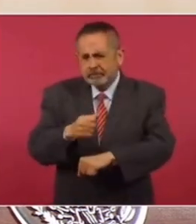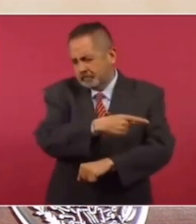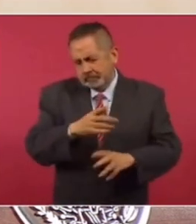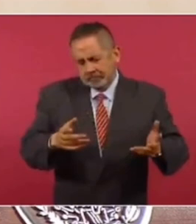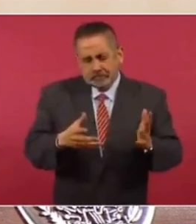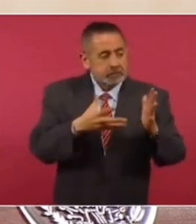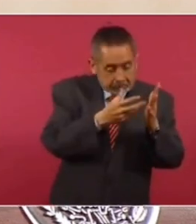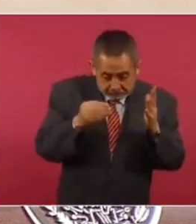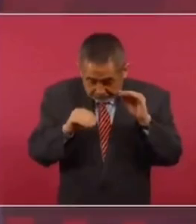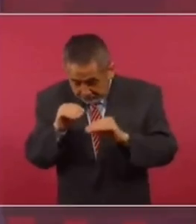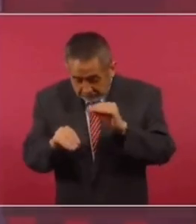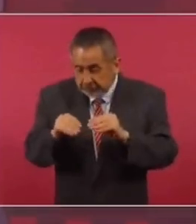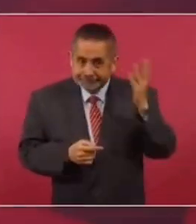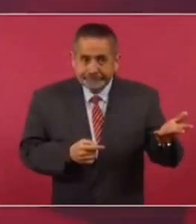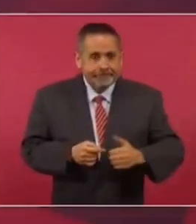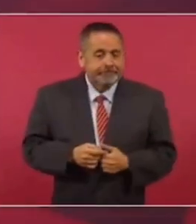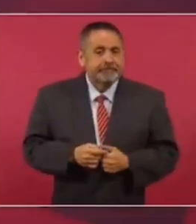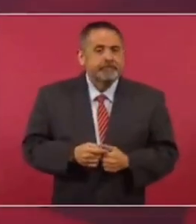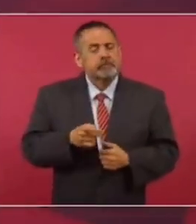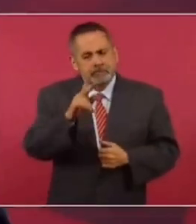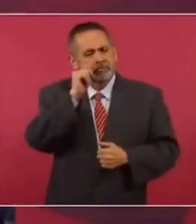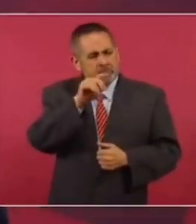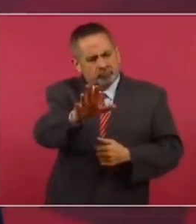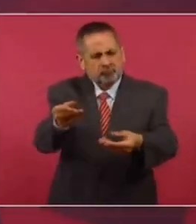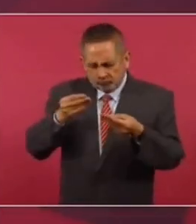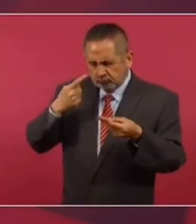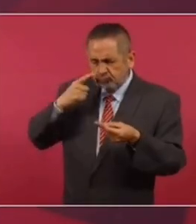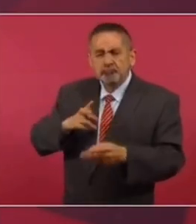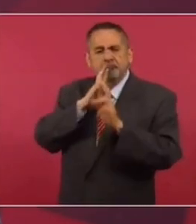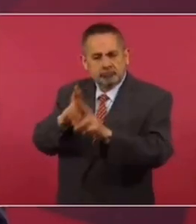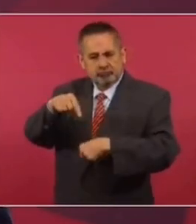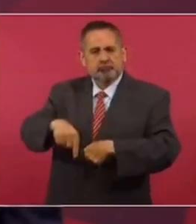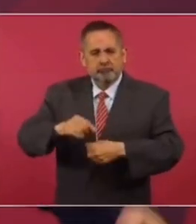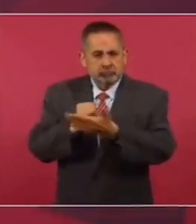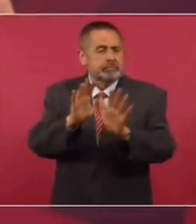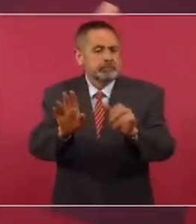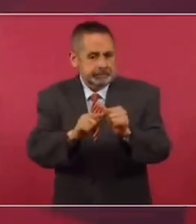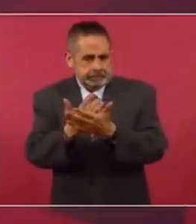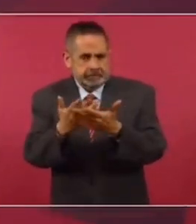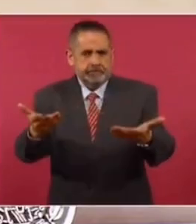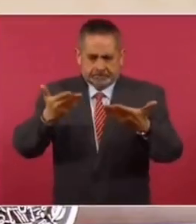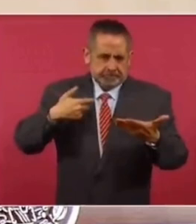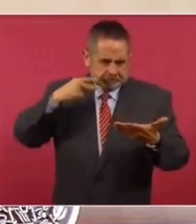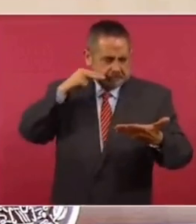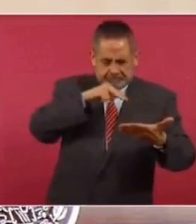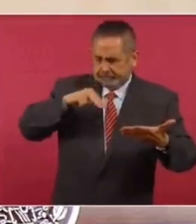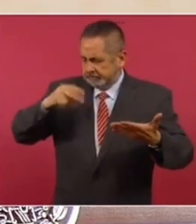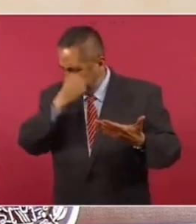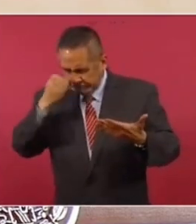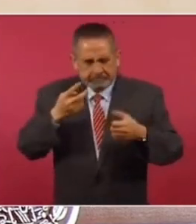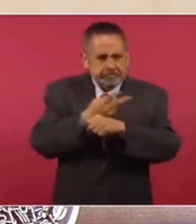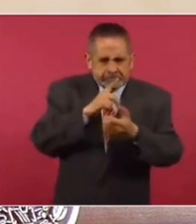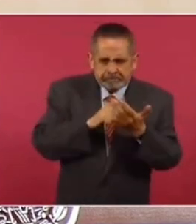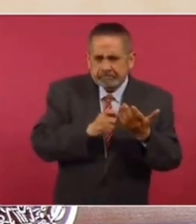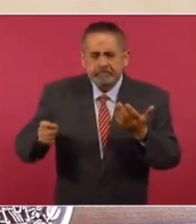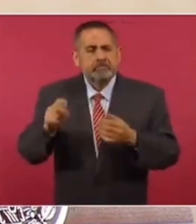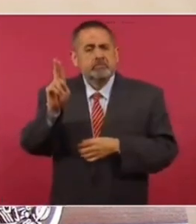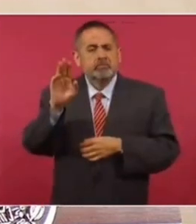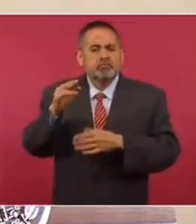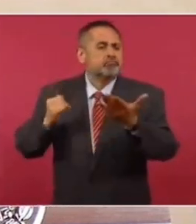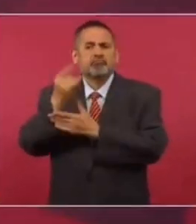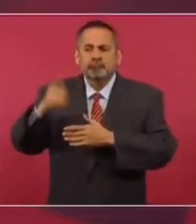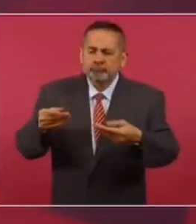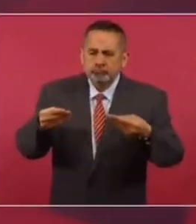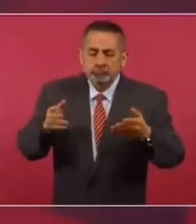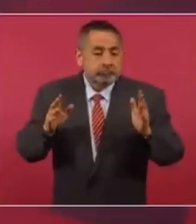porque es un concepto todavía más amplio. De todas formas lo vamos a resolver aquí. Nada más déjenme que yo vea qué fue lo que resolvió la